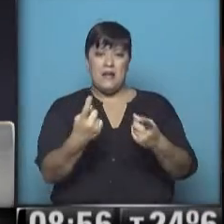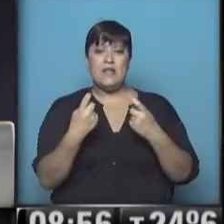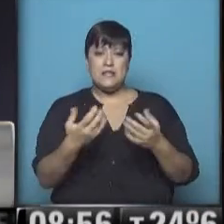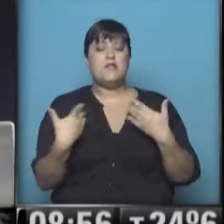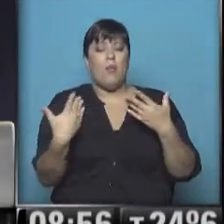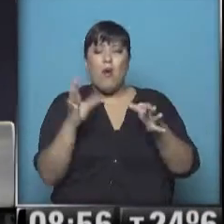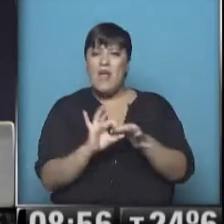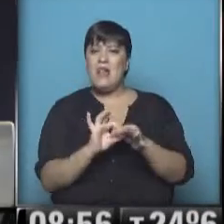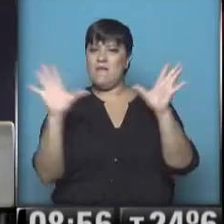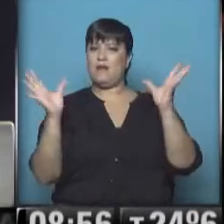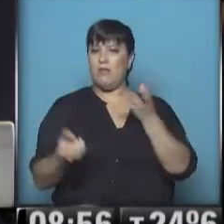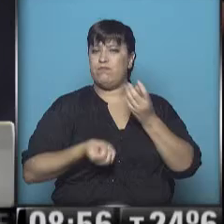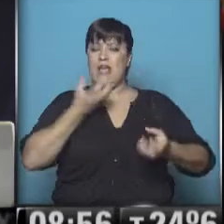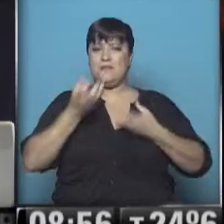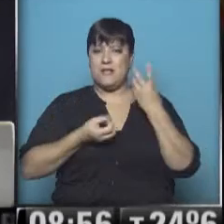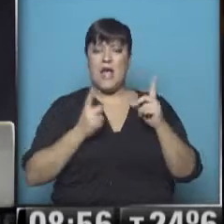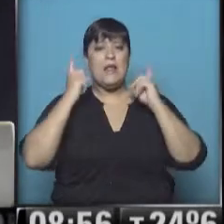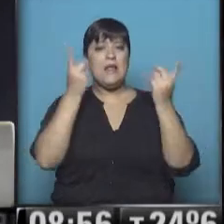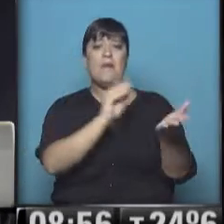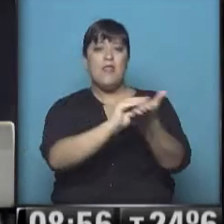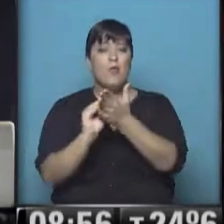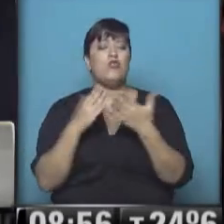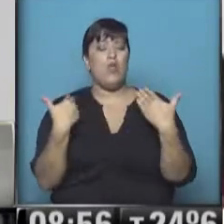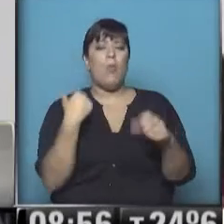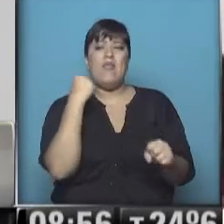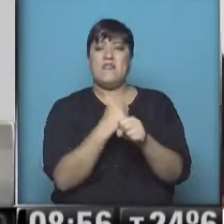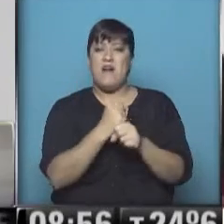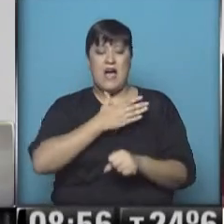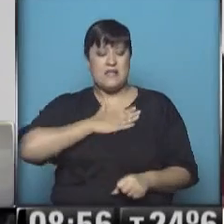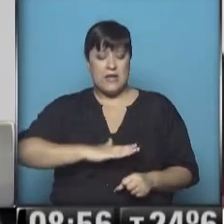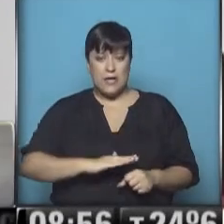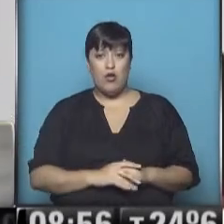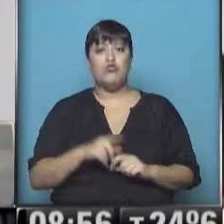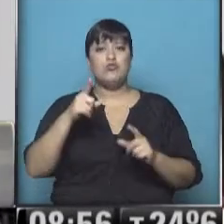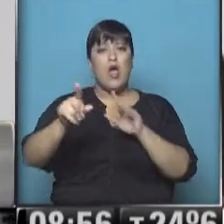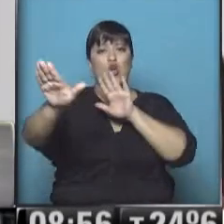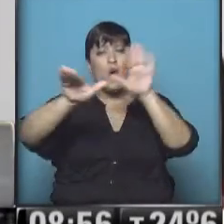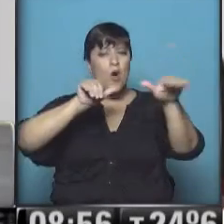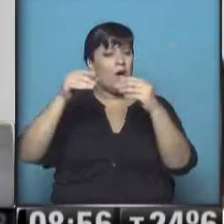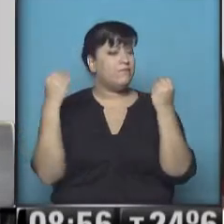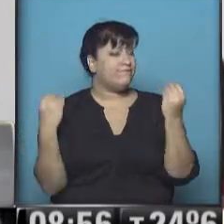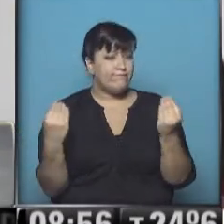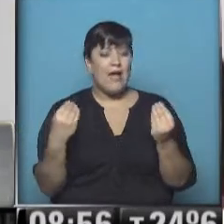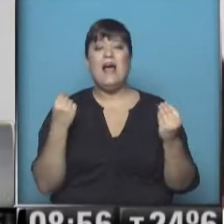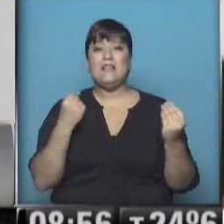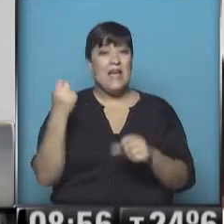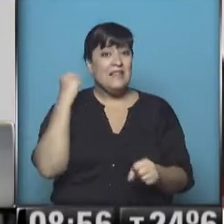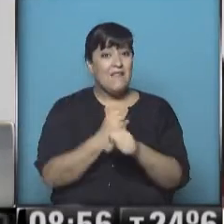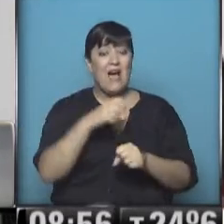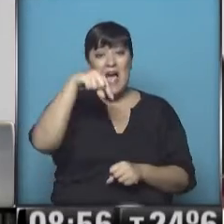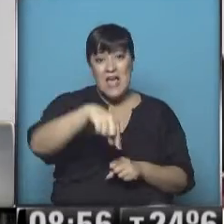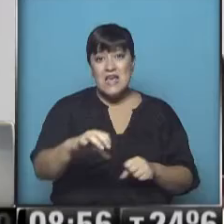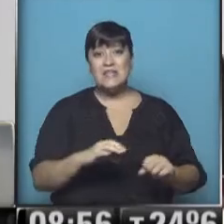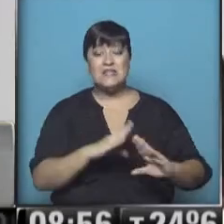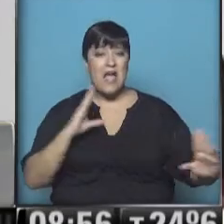libertad expresarse y los diputados puedan trabajar con tranquilidad. La convocatoria es esa, trabajar para que este año sea un año